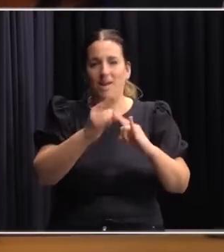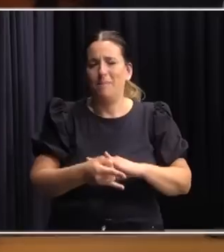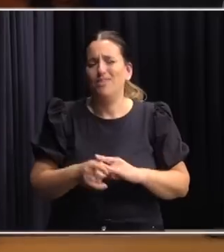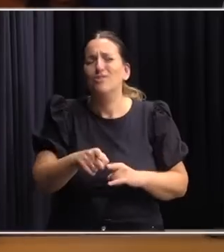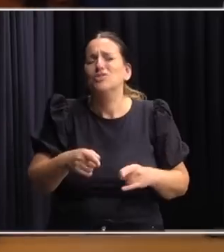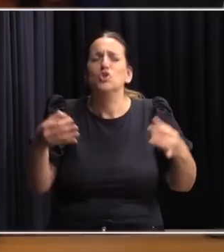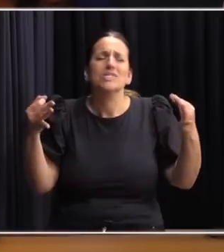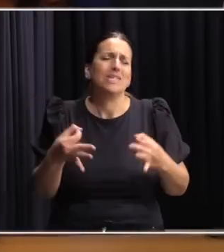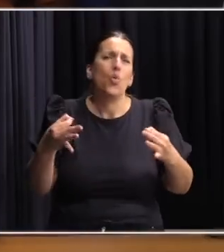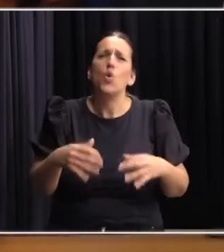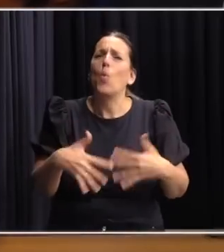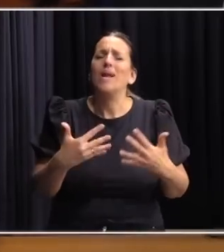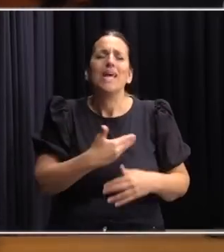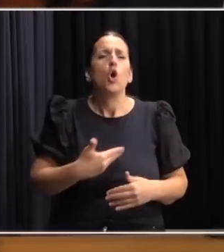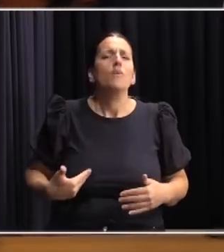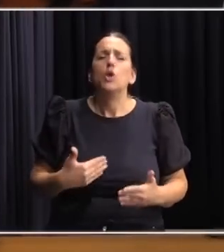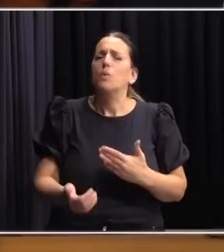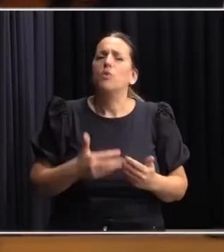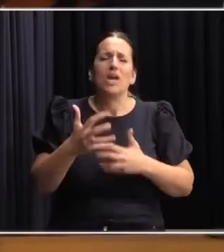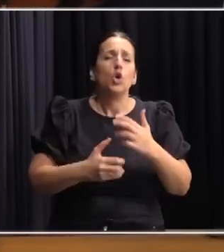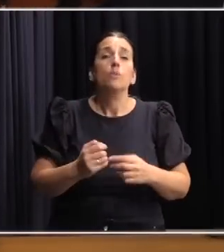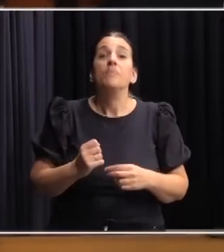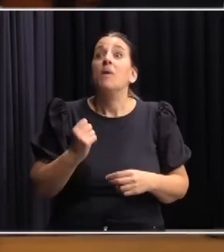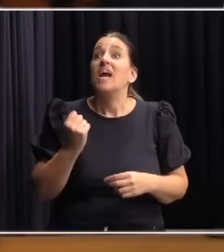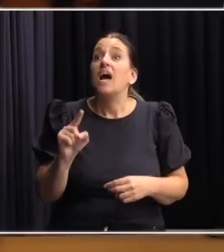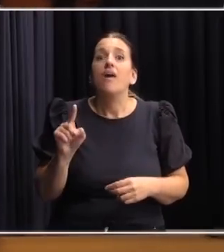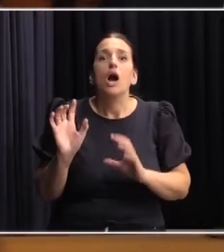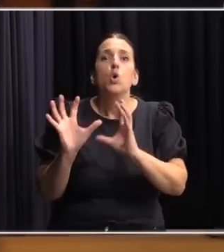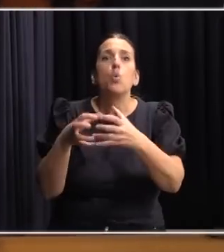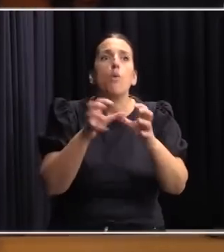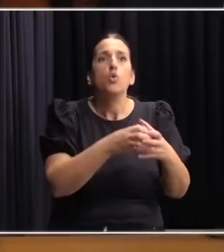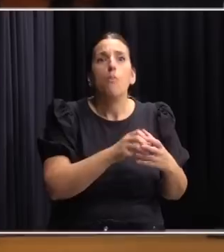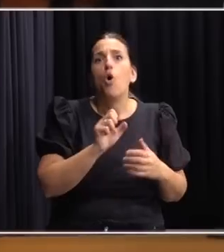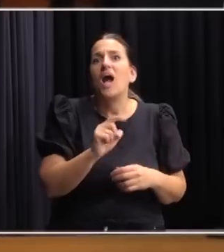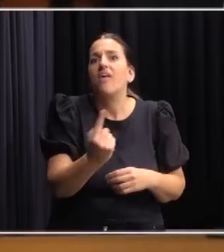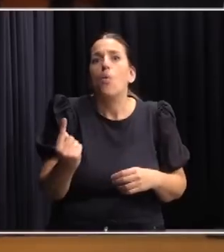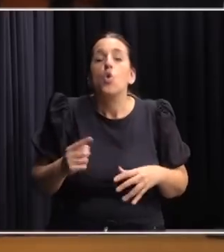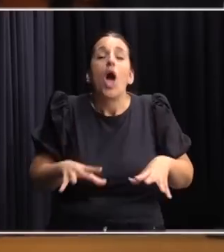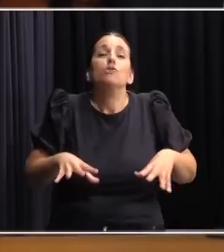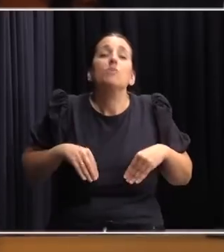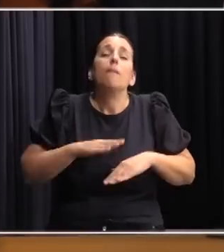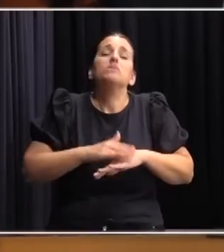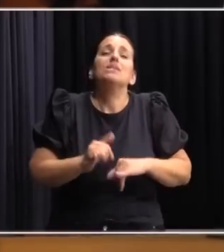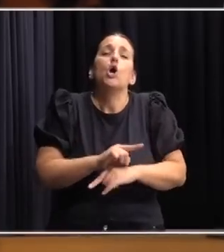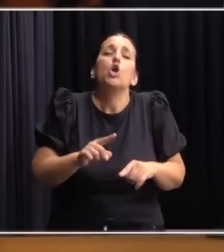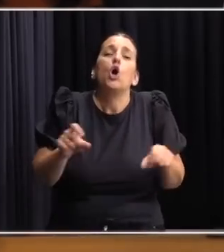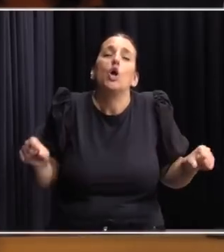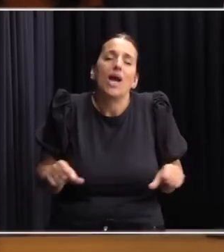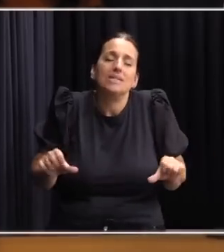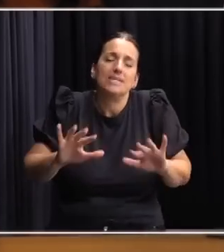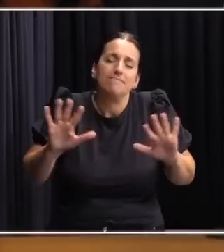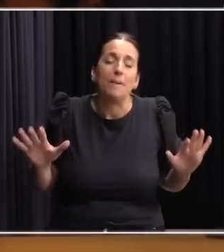No me cabe la menor duda. Después cada uno asumirá si tiene responsabilidad o no tiene responsabilidad en lo que sabe